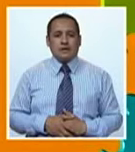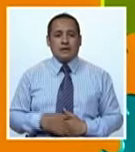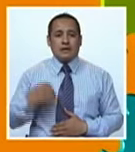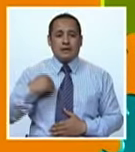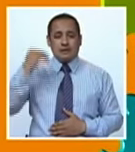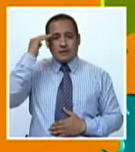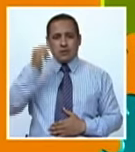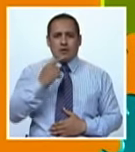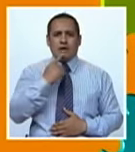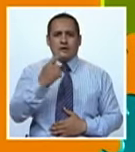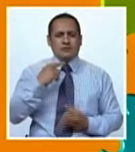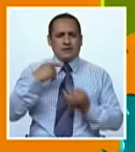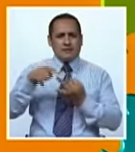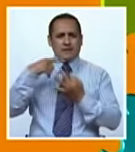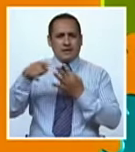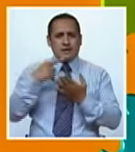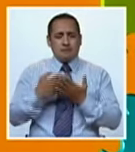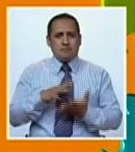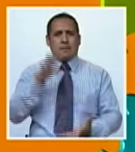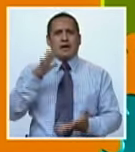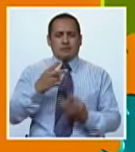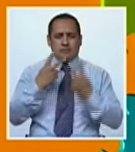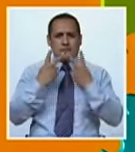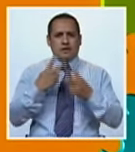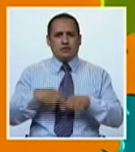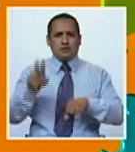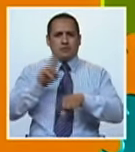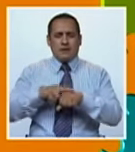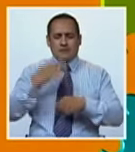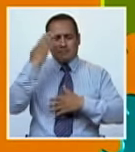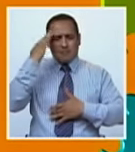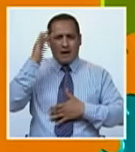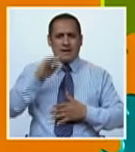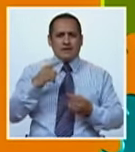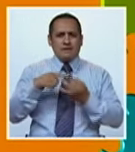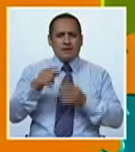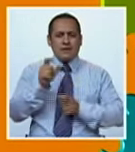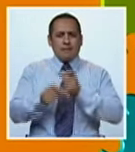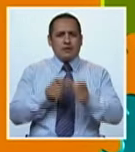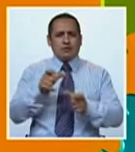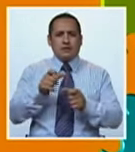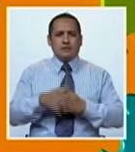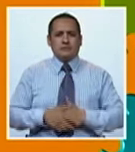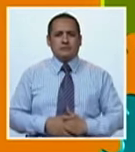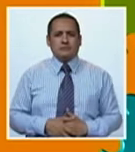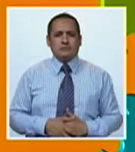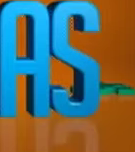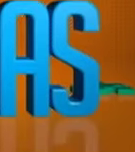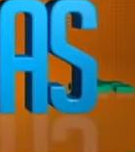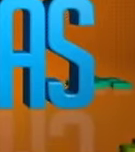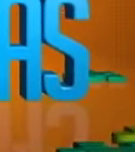El síndrome de Down es una de las causas más comunes de anomalías congénitas en los seres humanos.